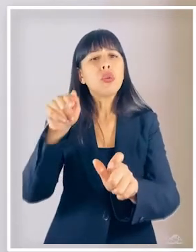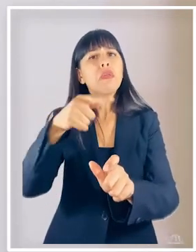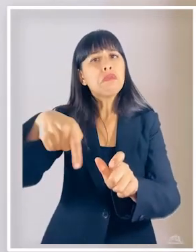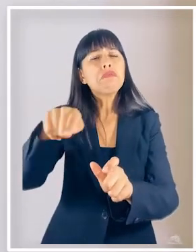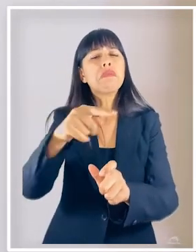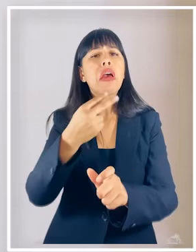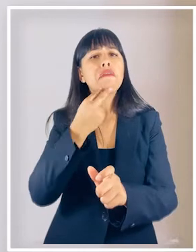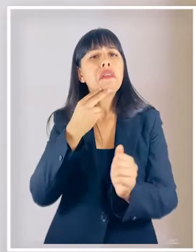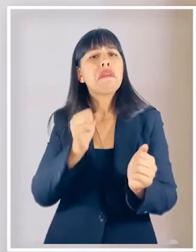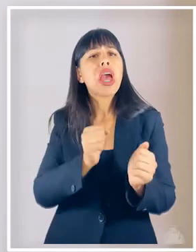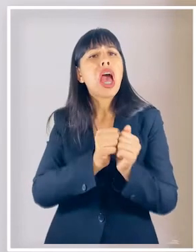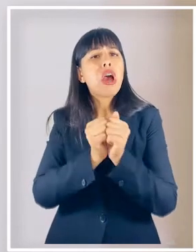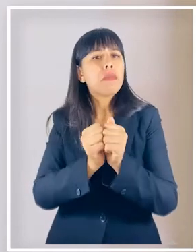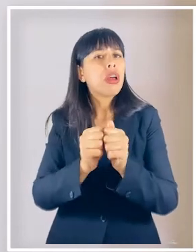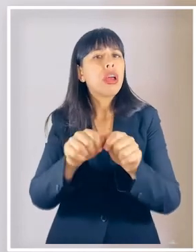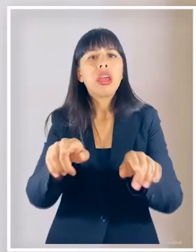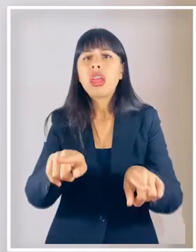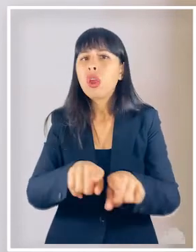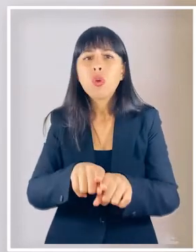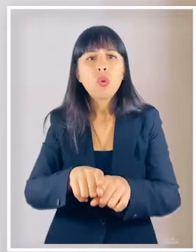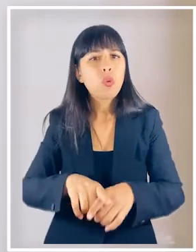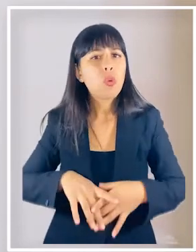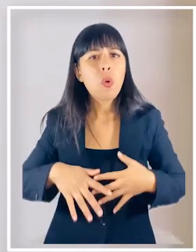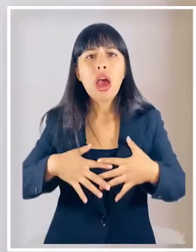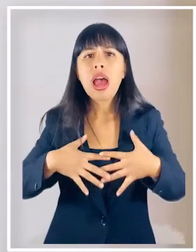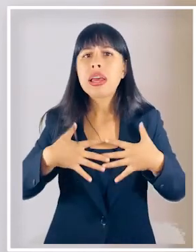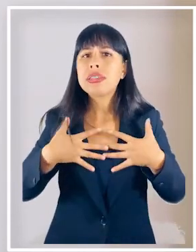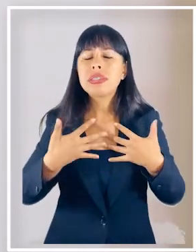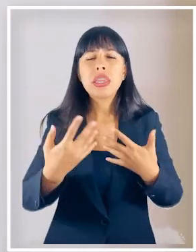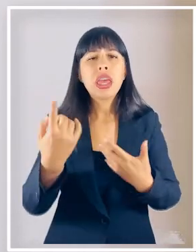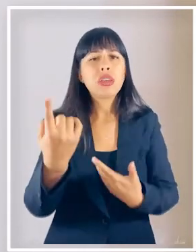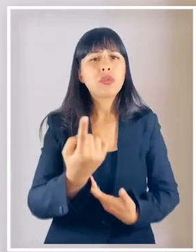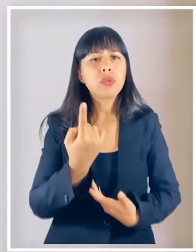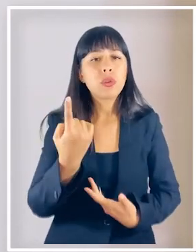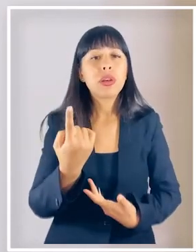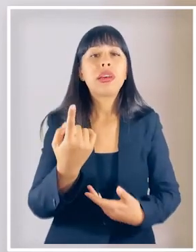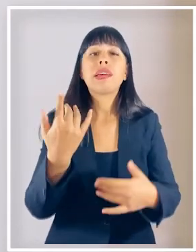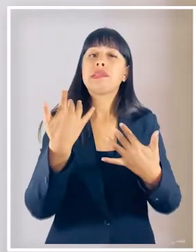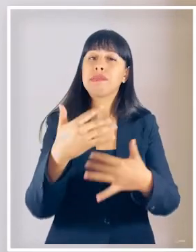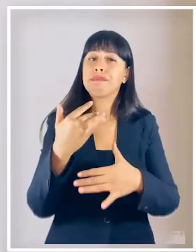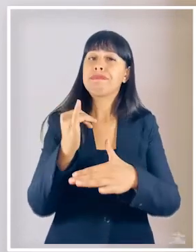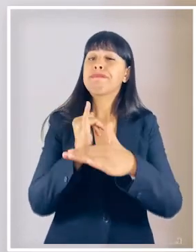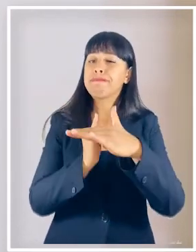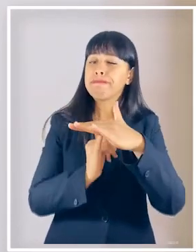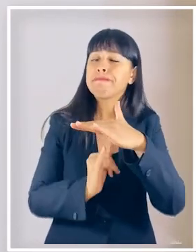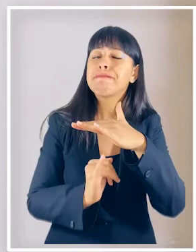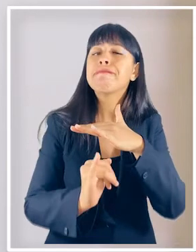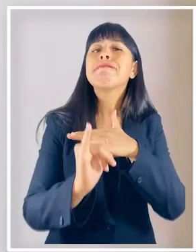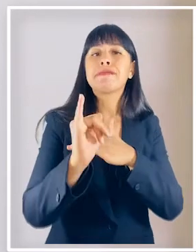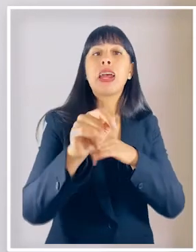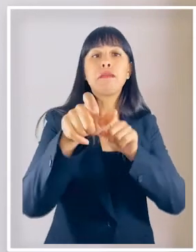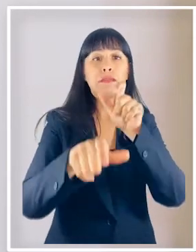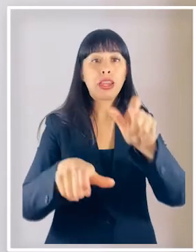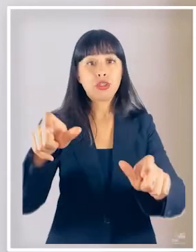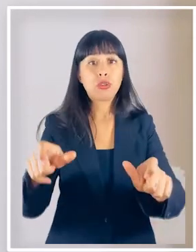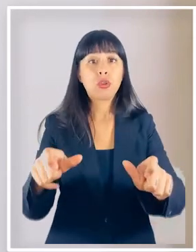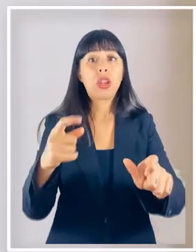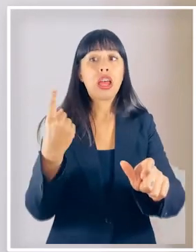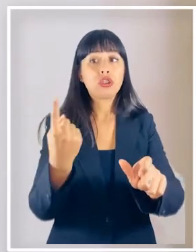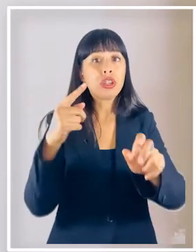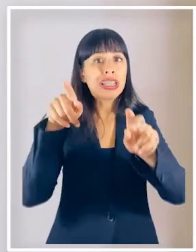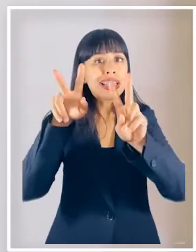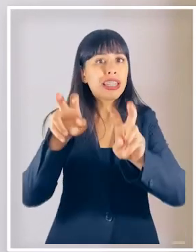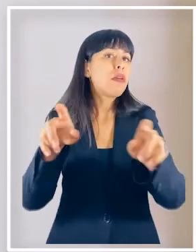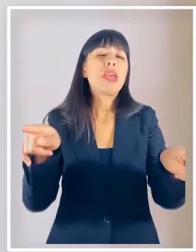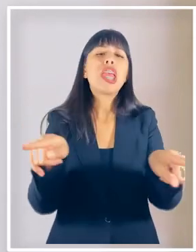se sienten solas por lo tanto también es importante intervenir en soledad con personas mayores que